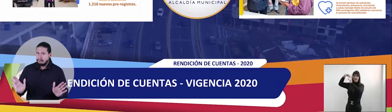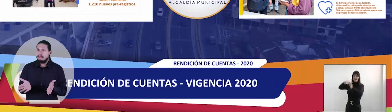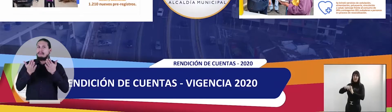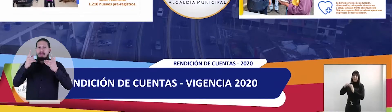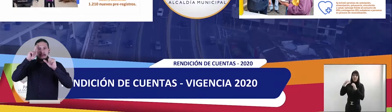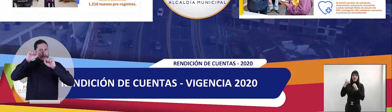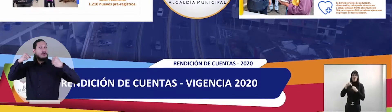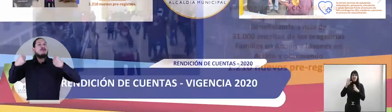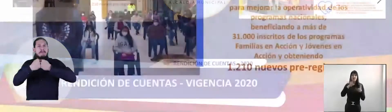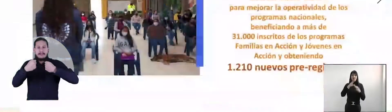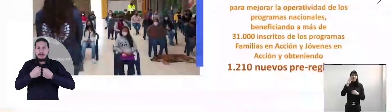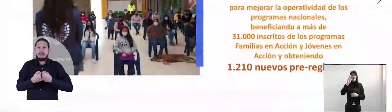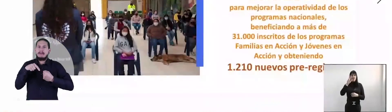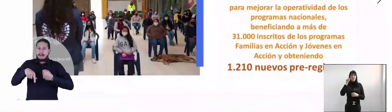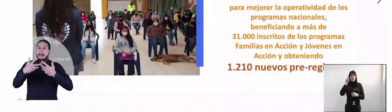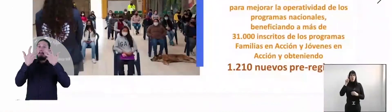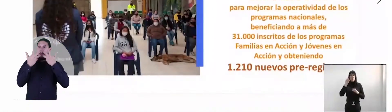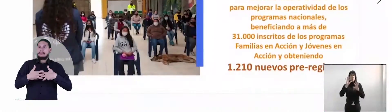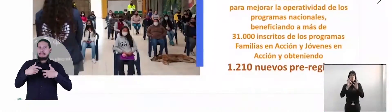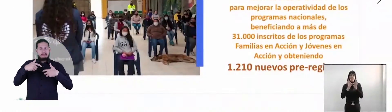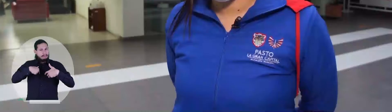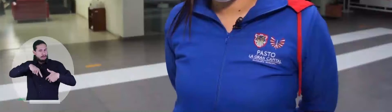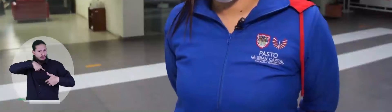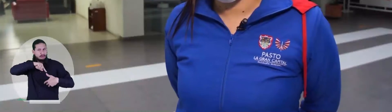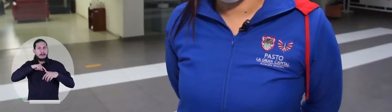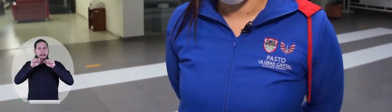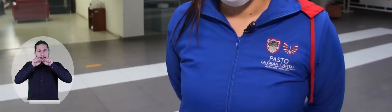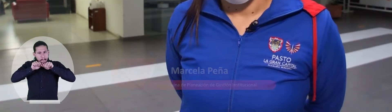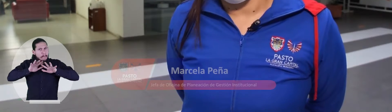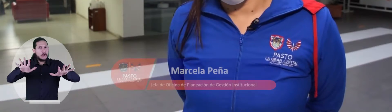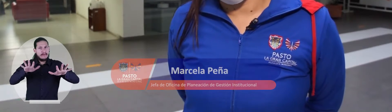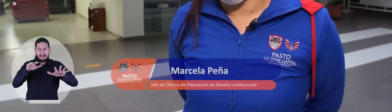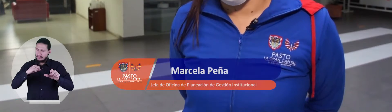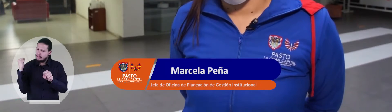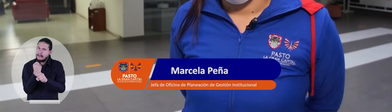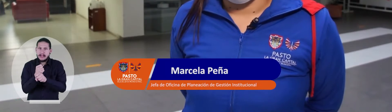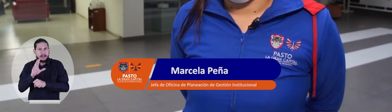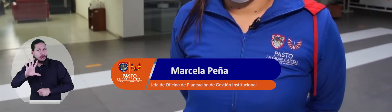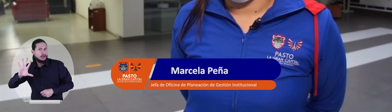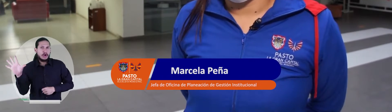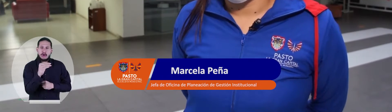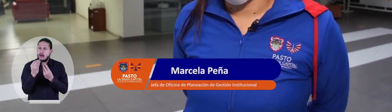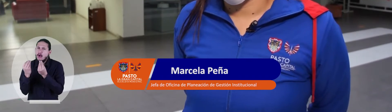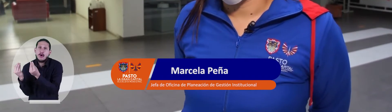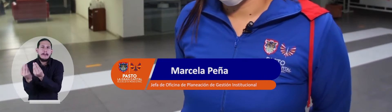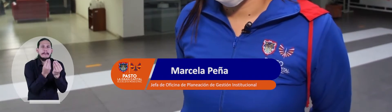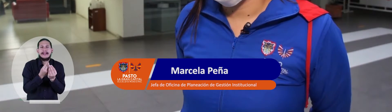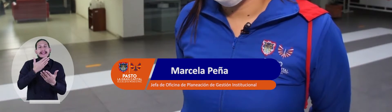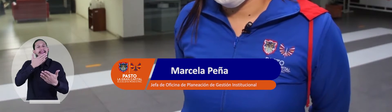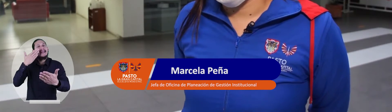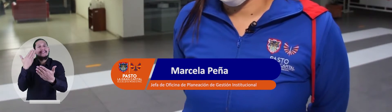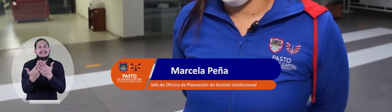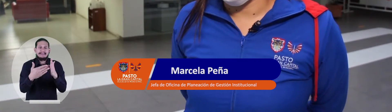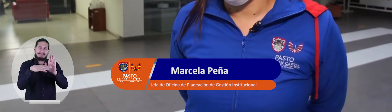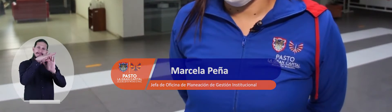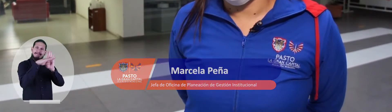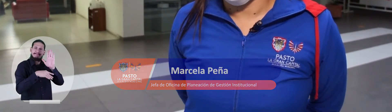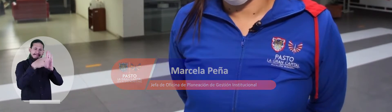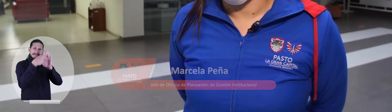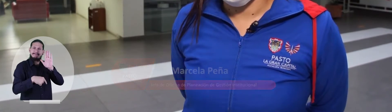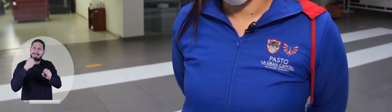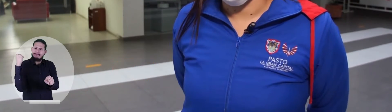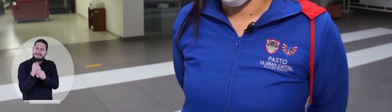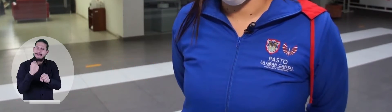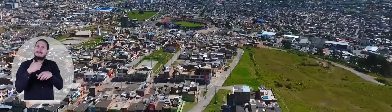específicamente a trabajar en función de este convenio que tenemos con función pública, pero también a trabajar de la mano con todos los compañeros que vienen